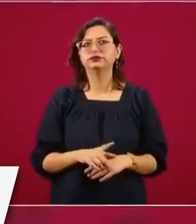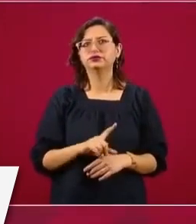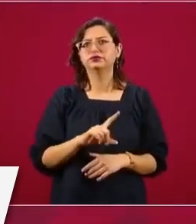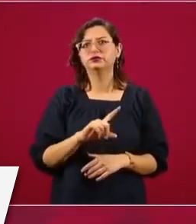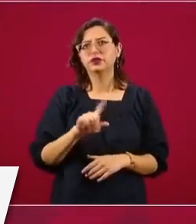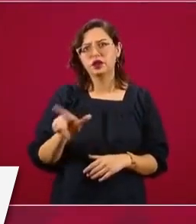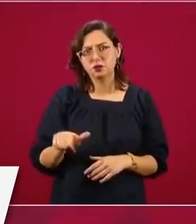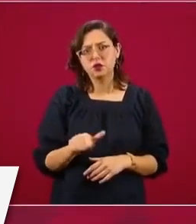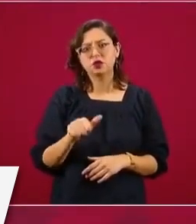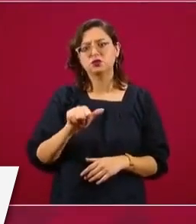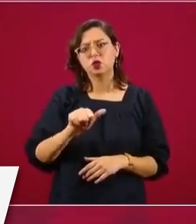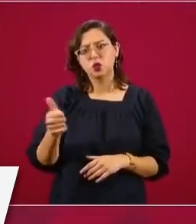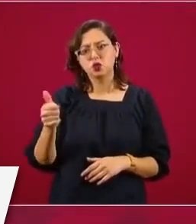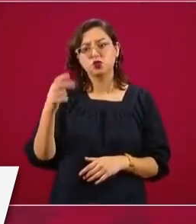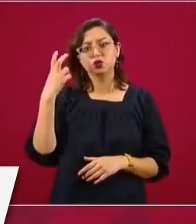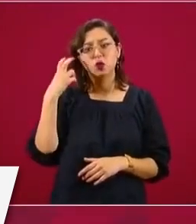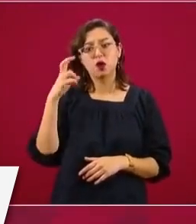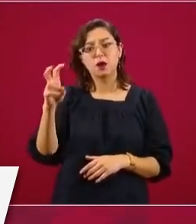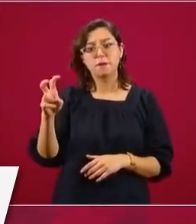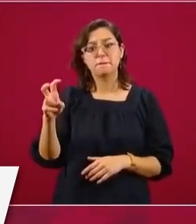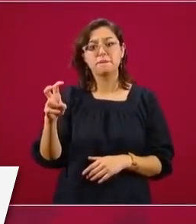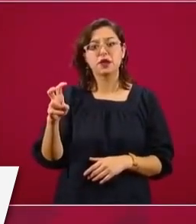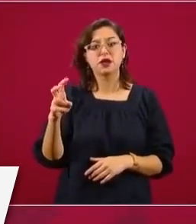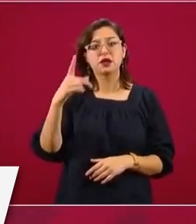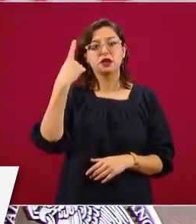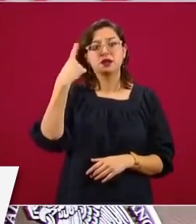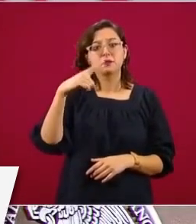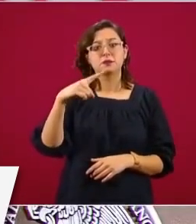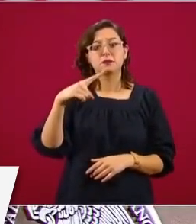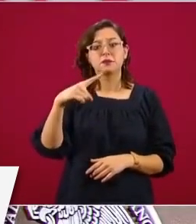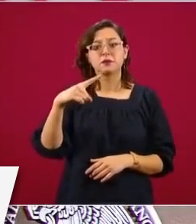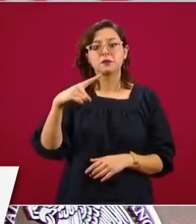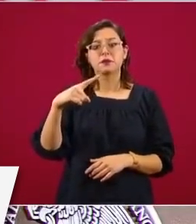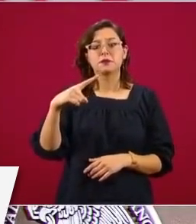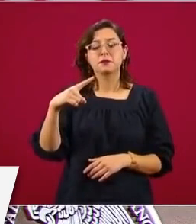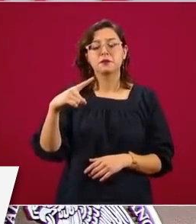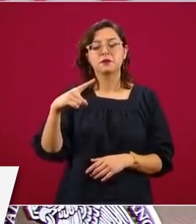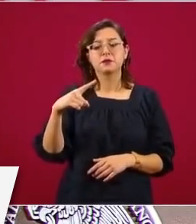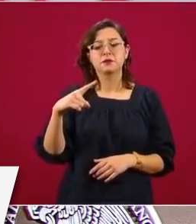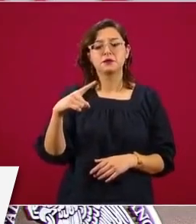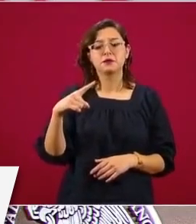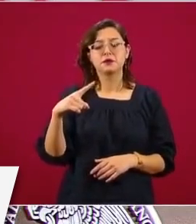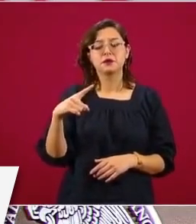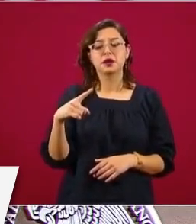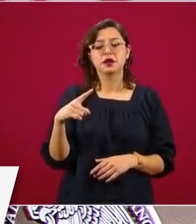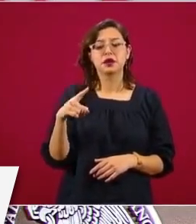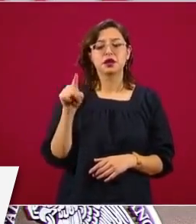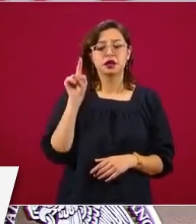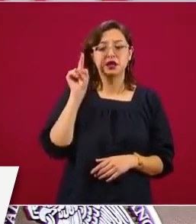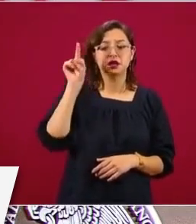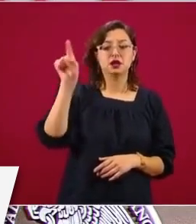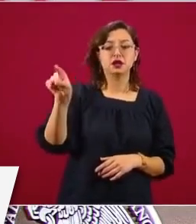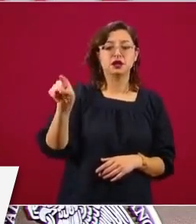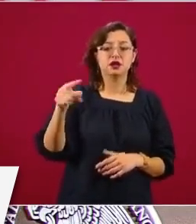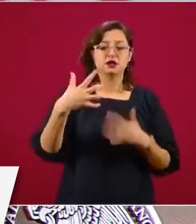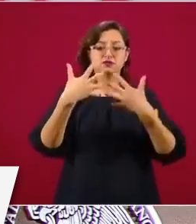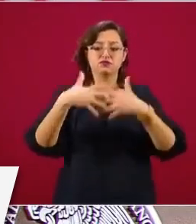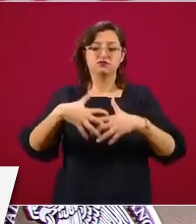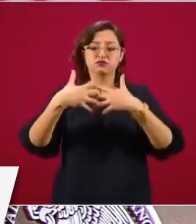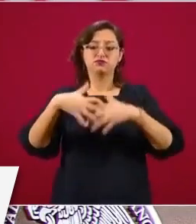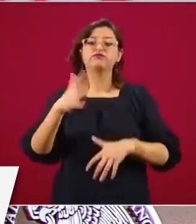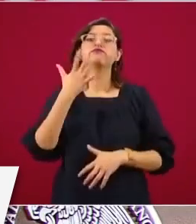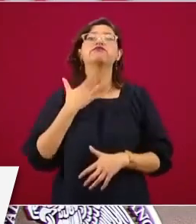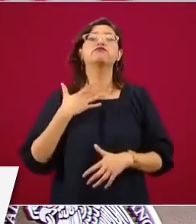otra gira que va a ser para visitar las refinerías.